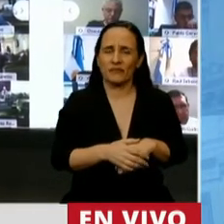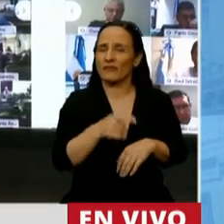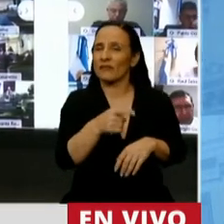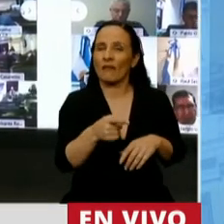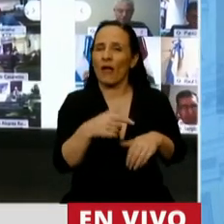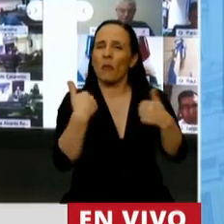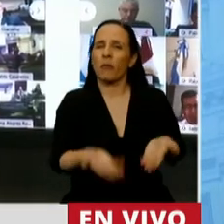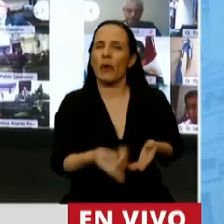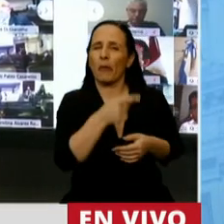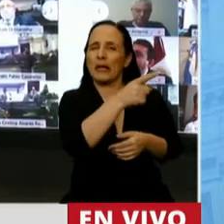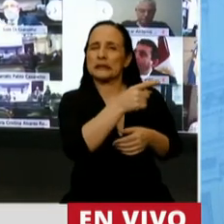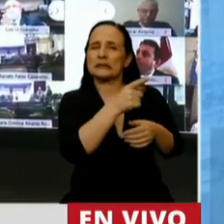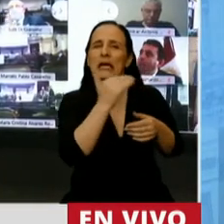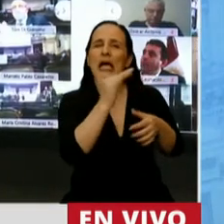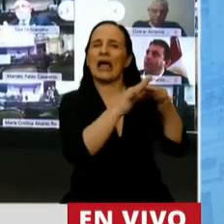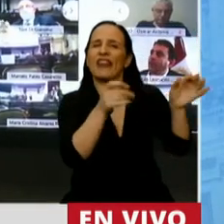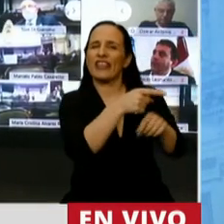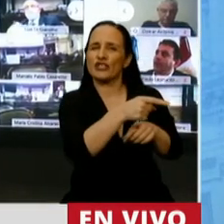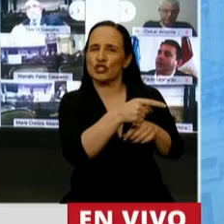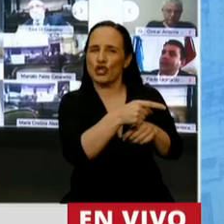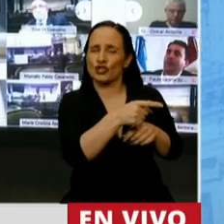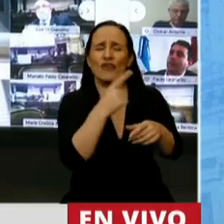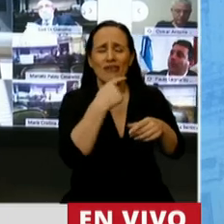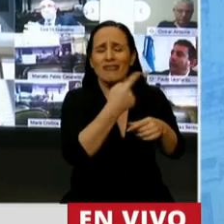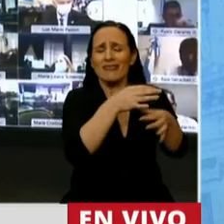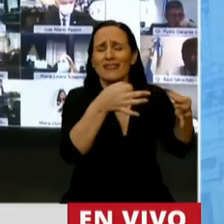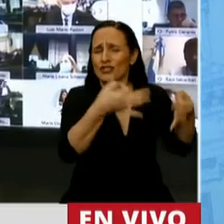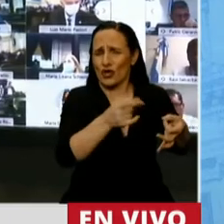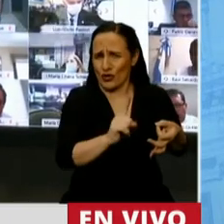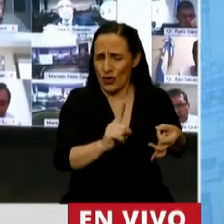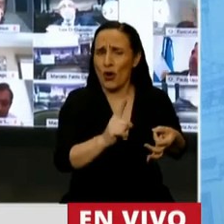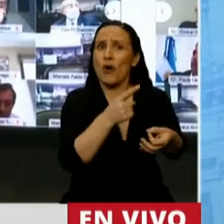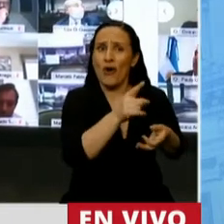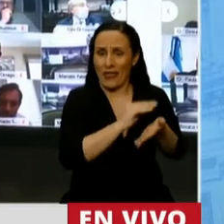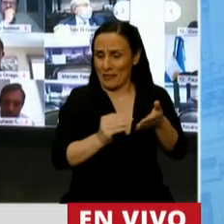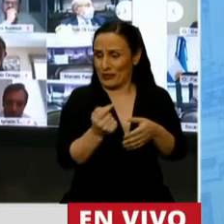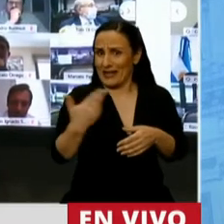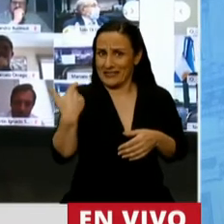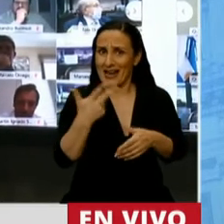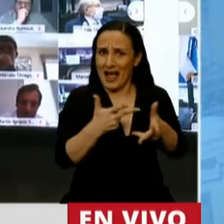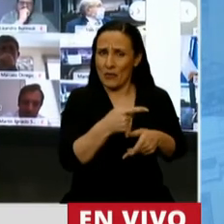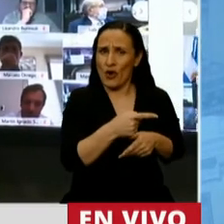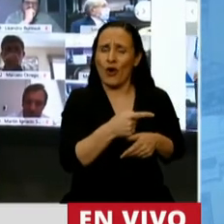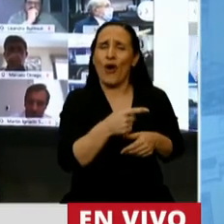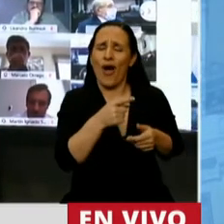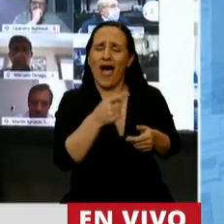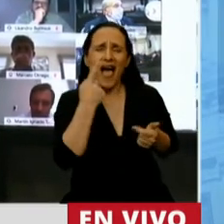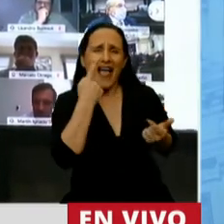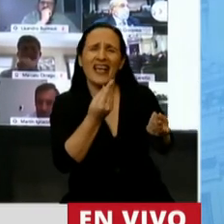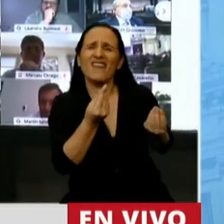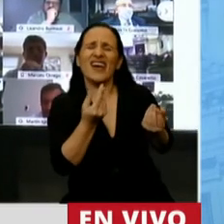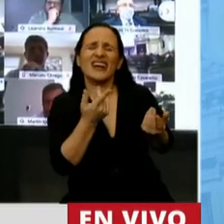de sus dichos desafortunados, que como bien dijo la diputada preopinante, hay que interpretarlos,